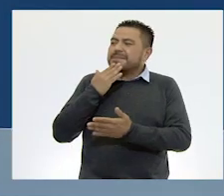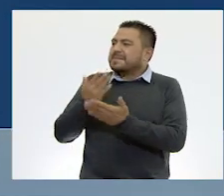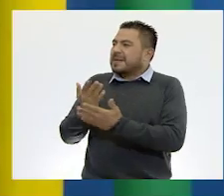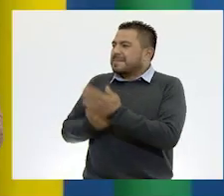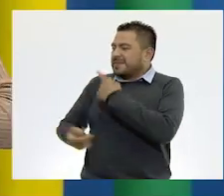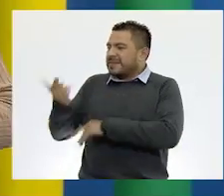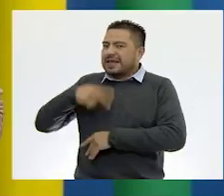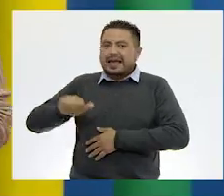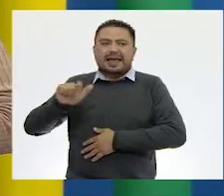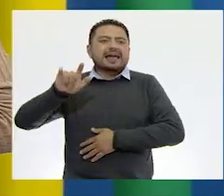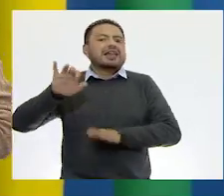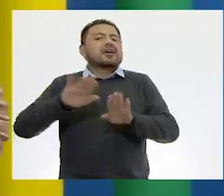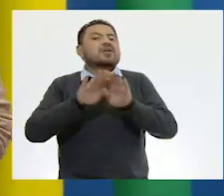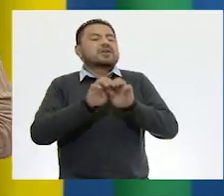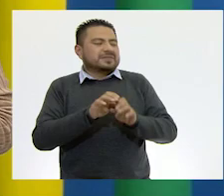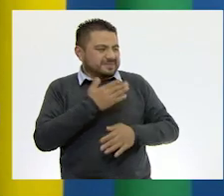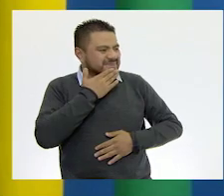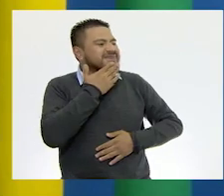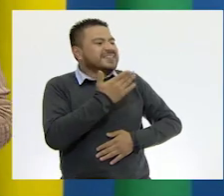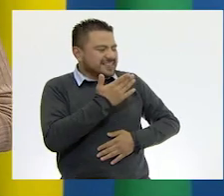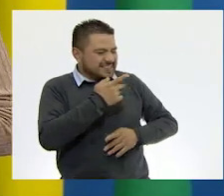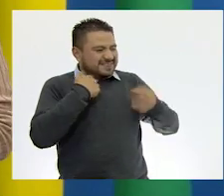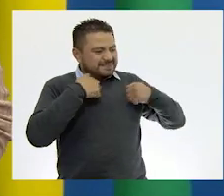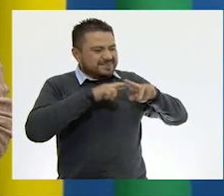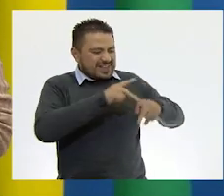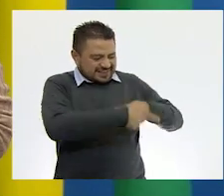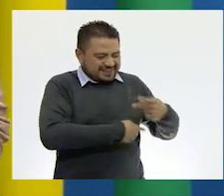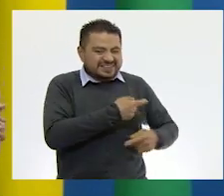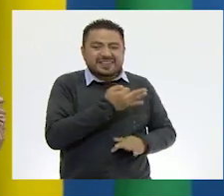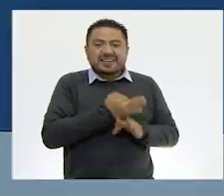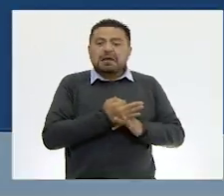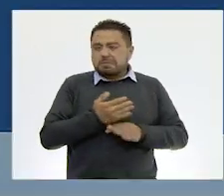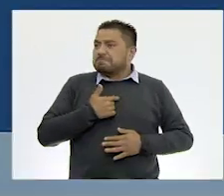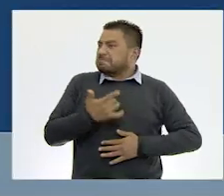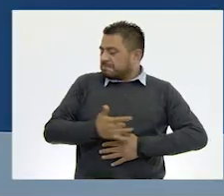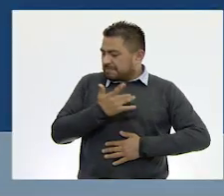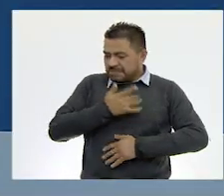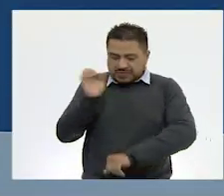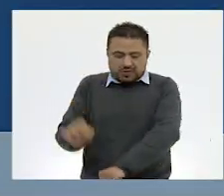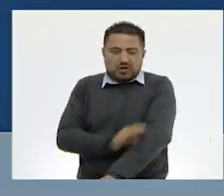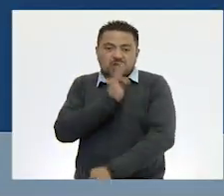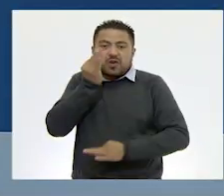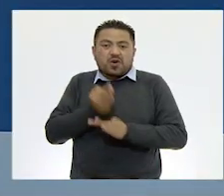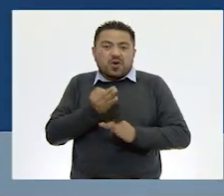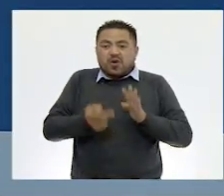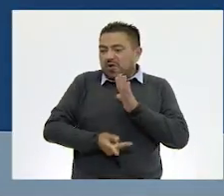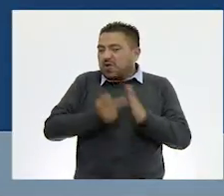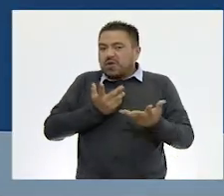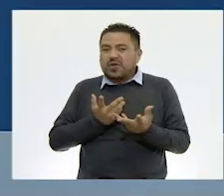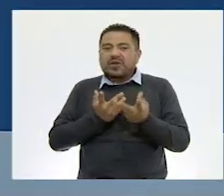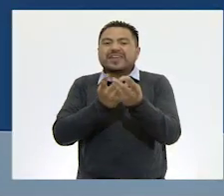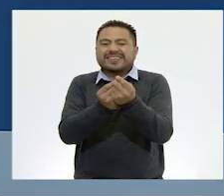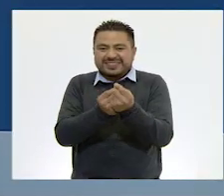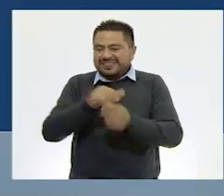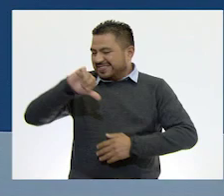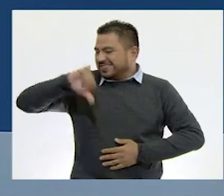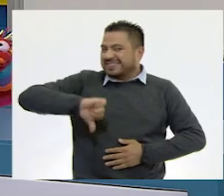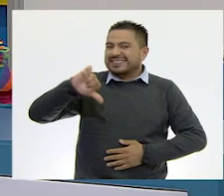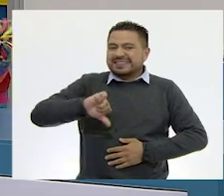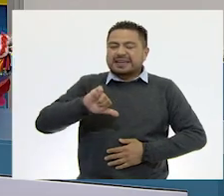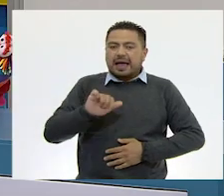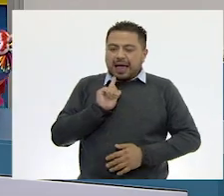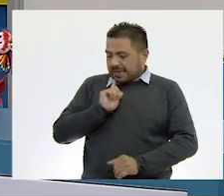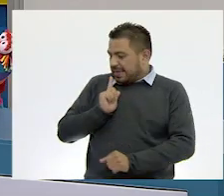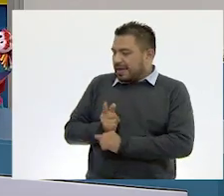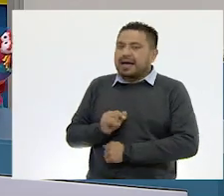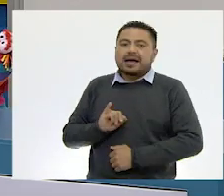están? Muy bien. Muchas gracias, maestra, por preguntar. Sí, yo estoy muy emocionado de estar nuevamente aquí con ustedes. Sí, ya